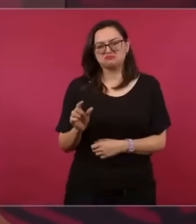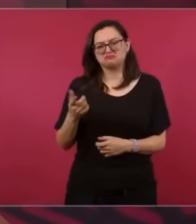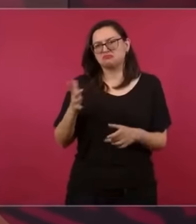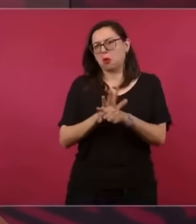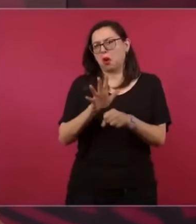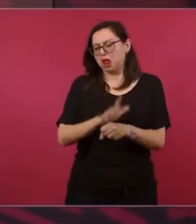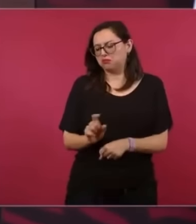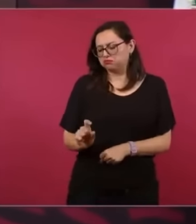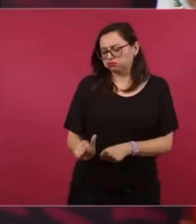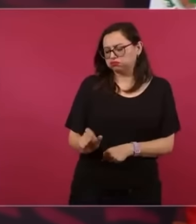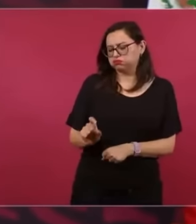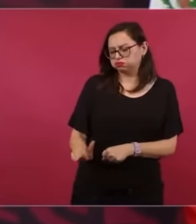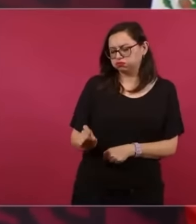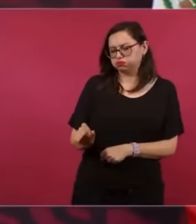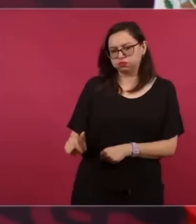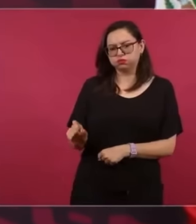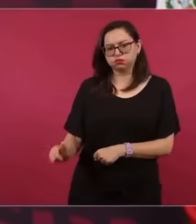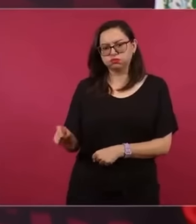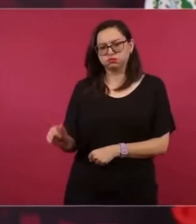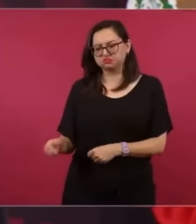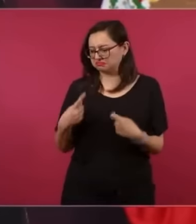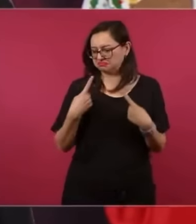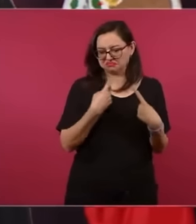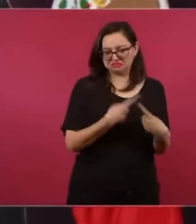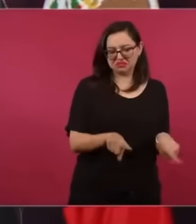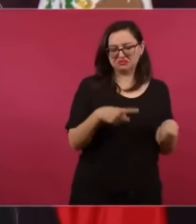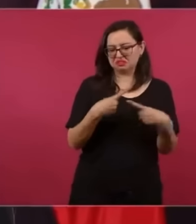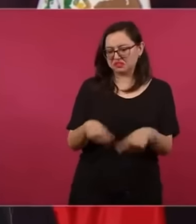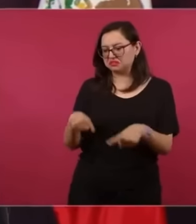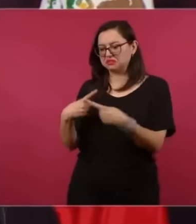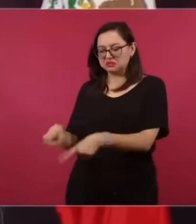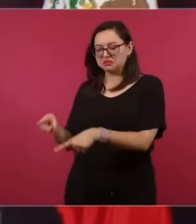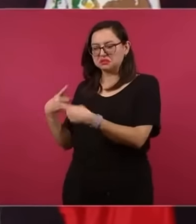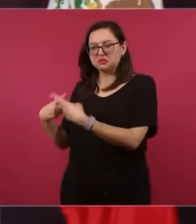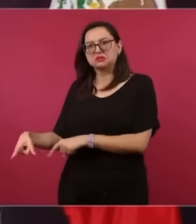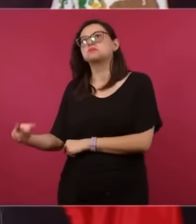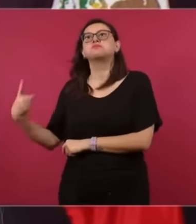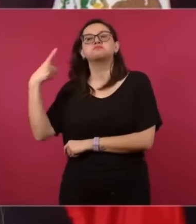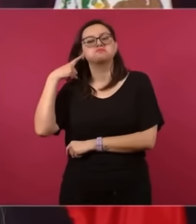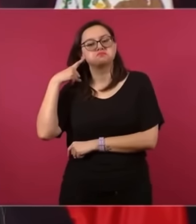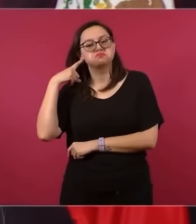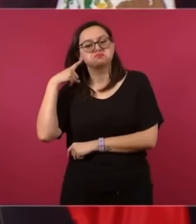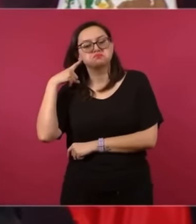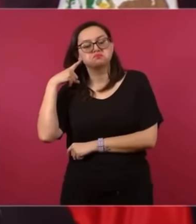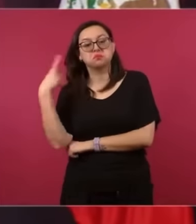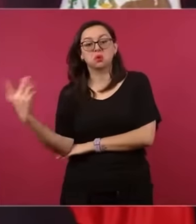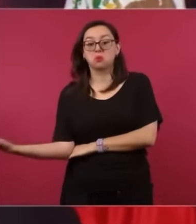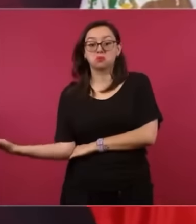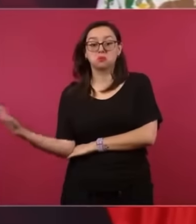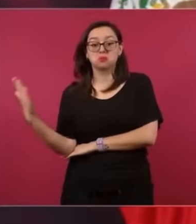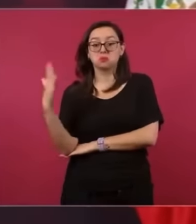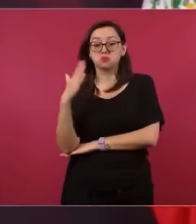para no hablar de ellos de manera directa, si hay